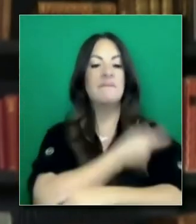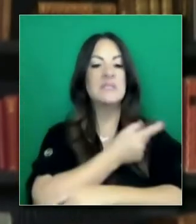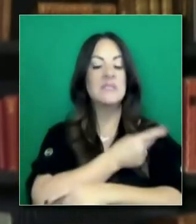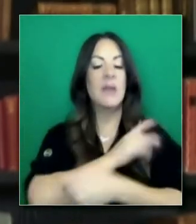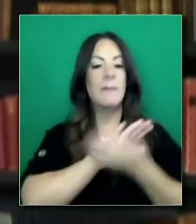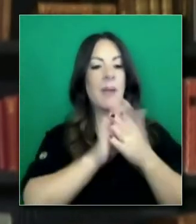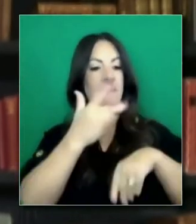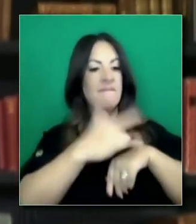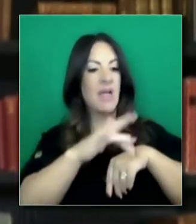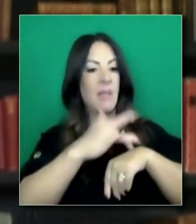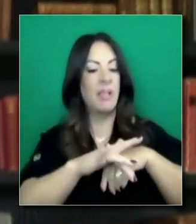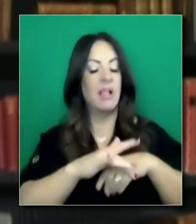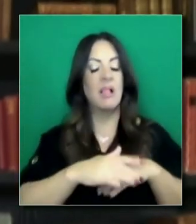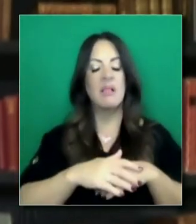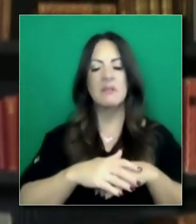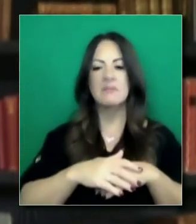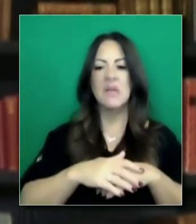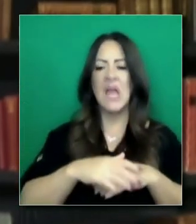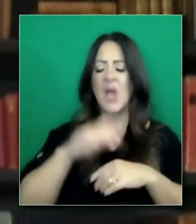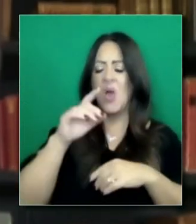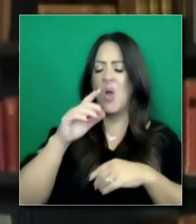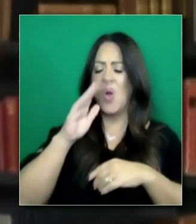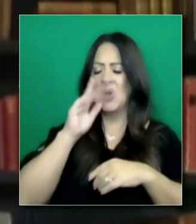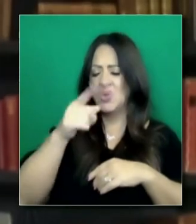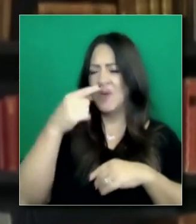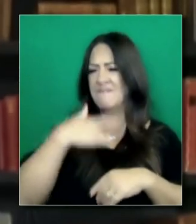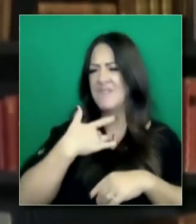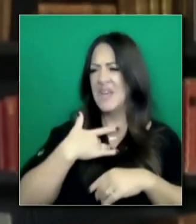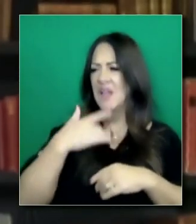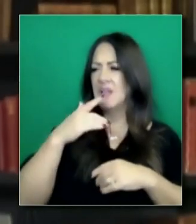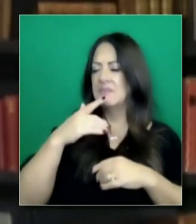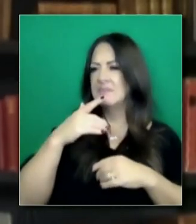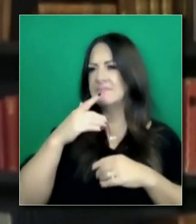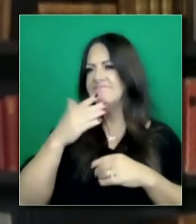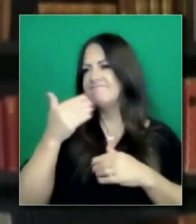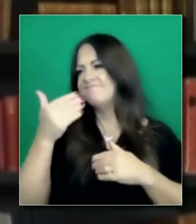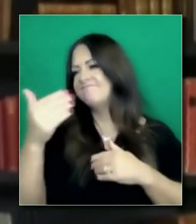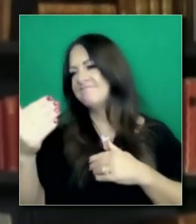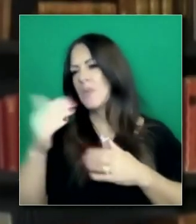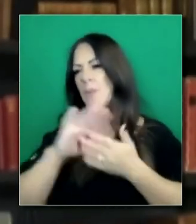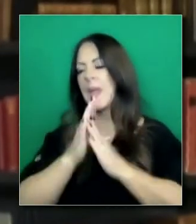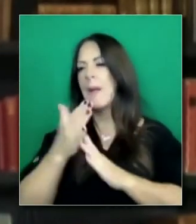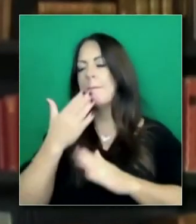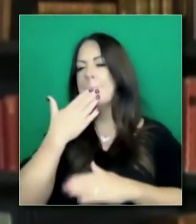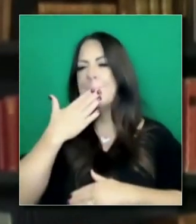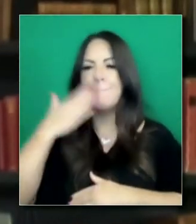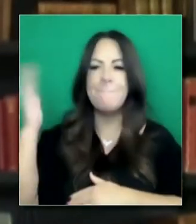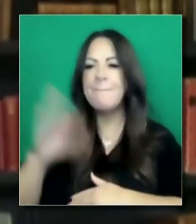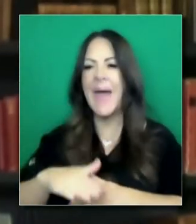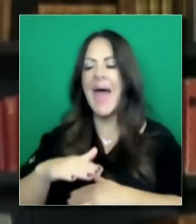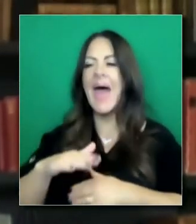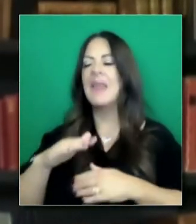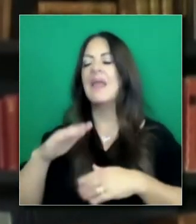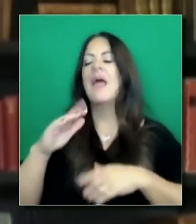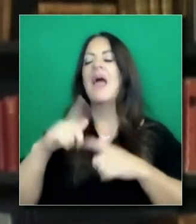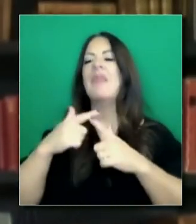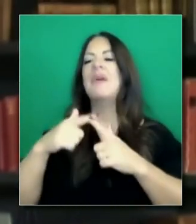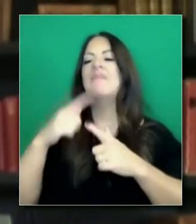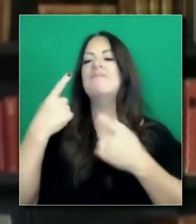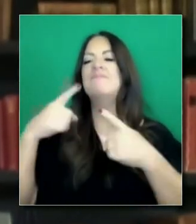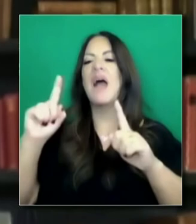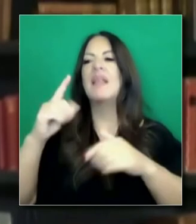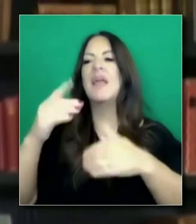poner las cosas antes que mejoren? Es una pregunta honesta y creo que uno debe ser honesto en la